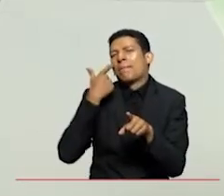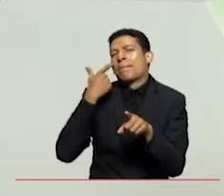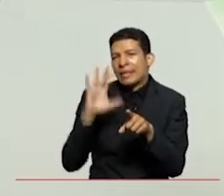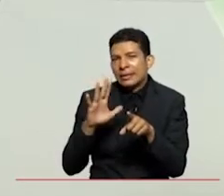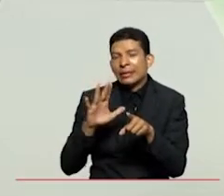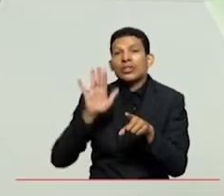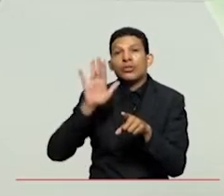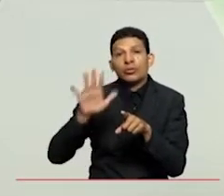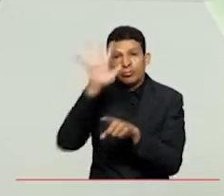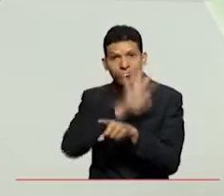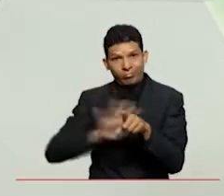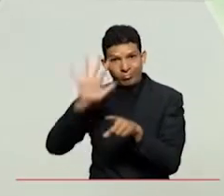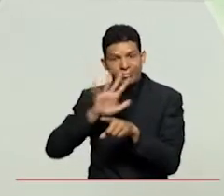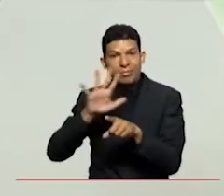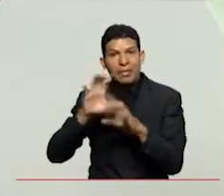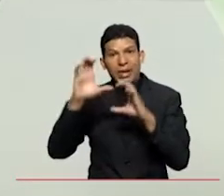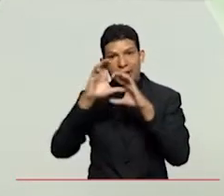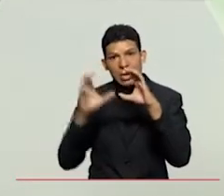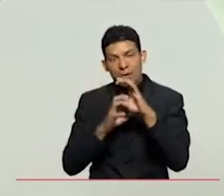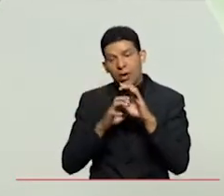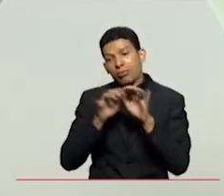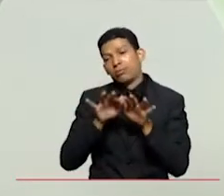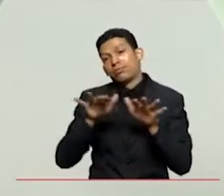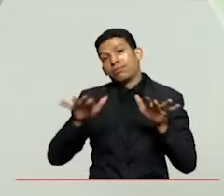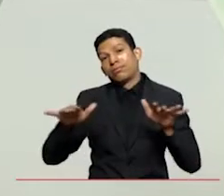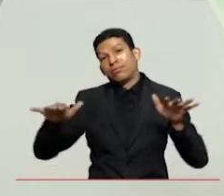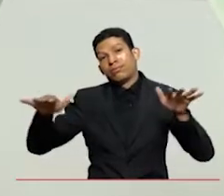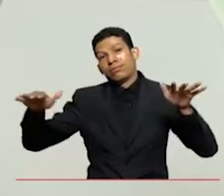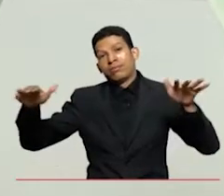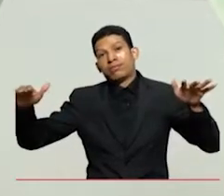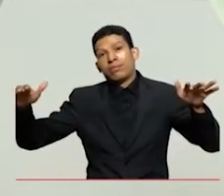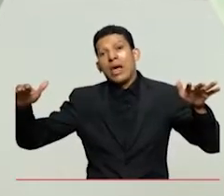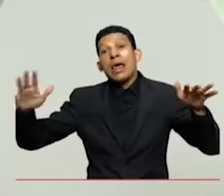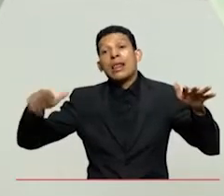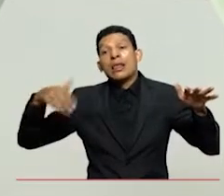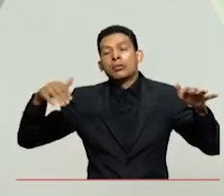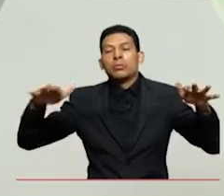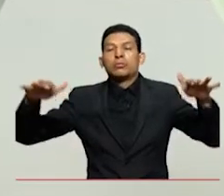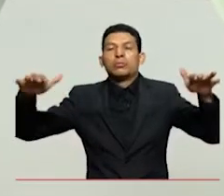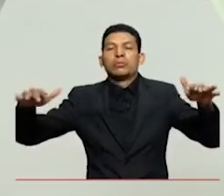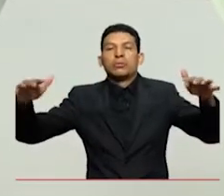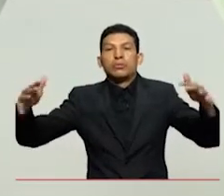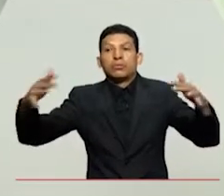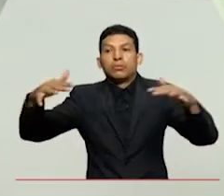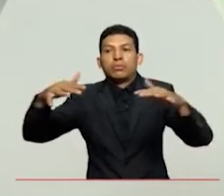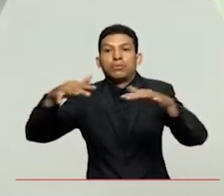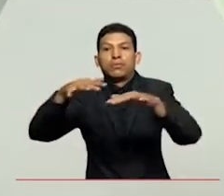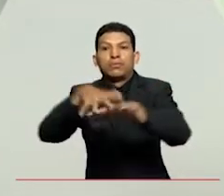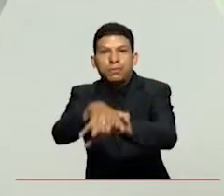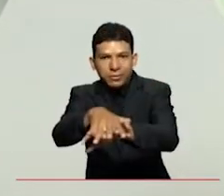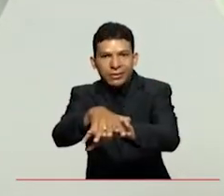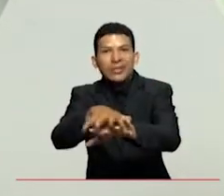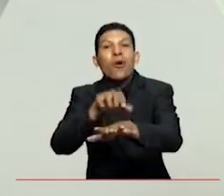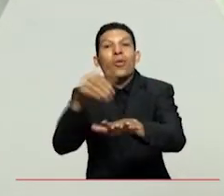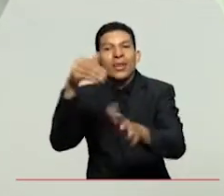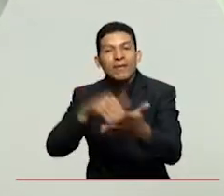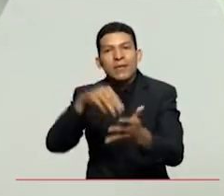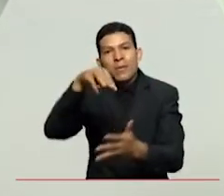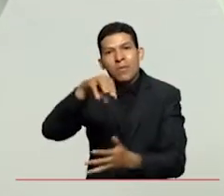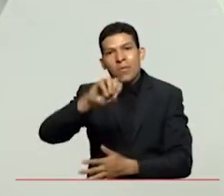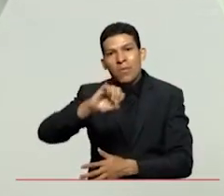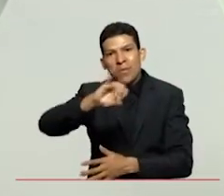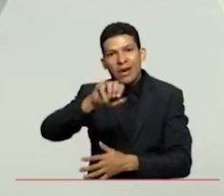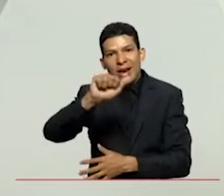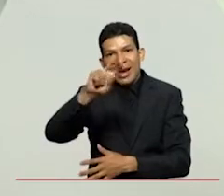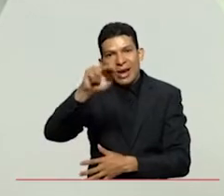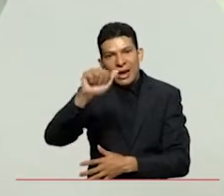se abren y luego se juntan en la mojana y salen y descargan al mar atlántico y las condiciones de los dos ríos son muy